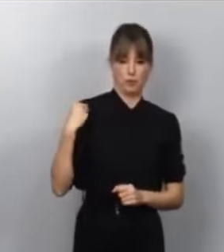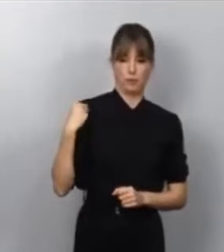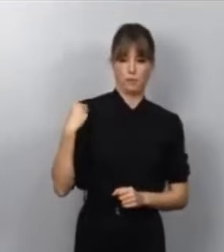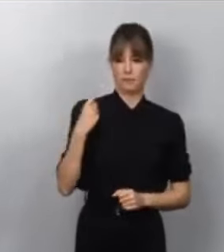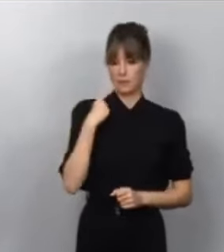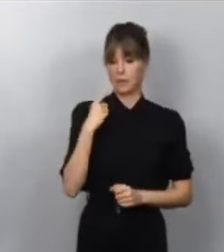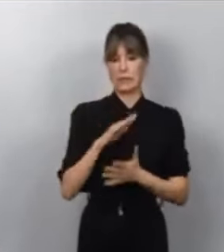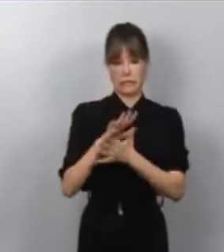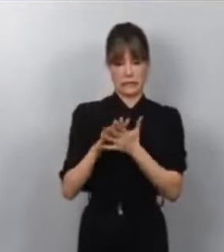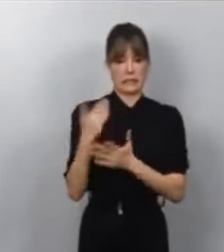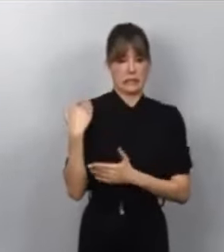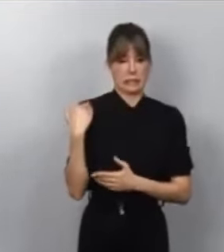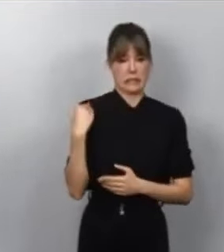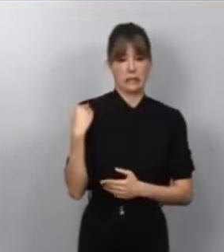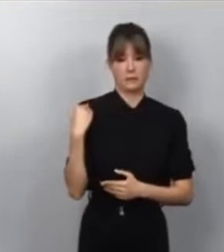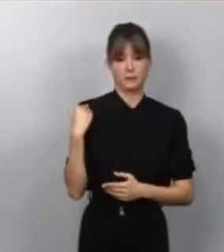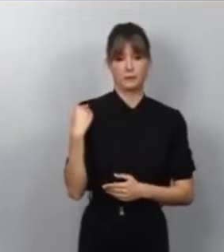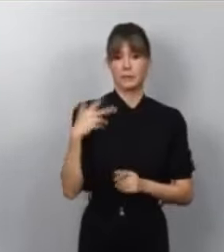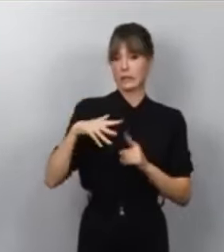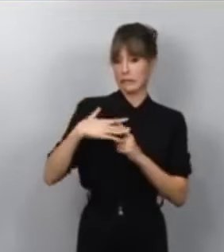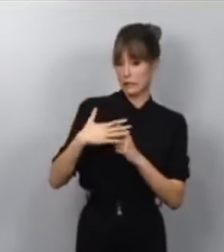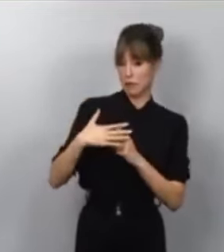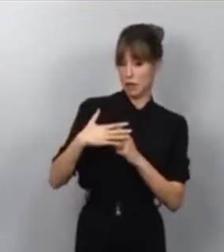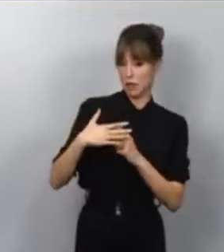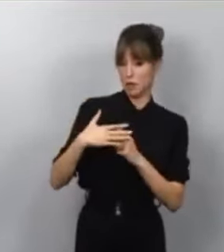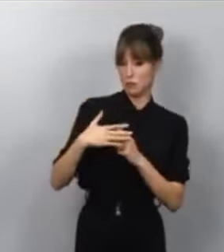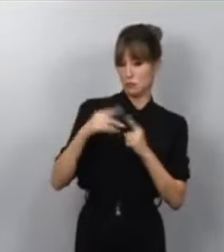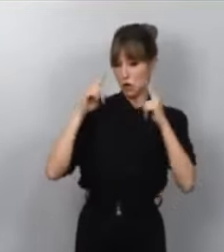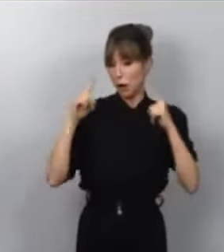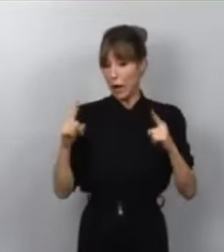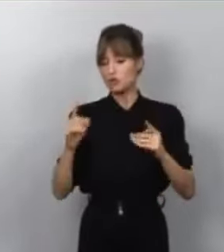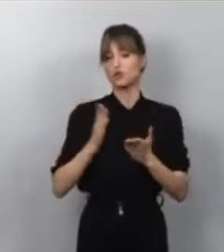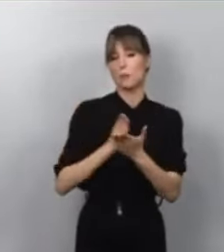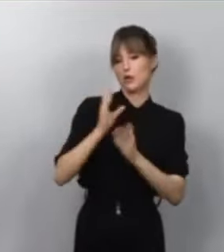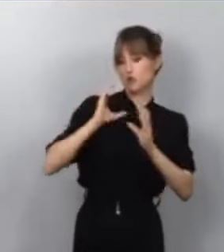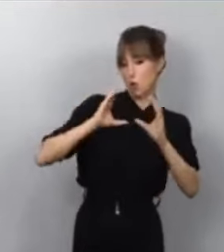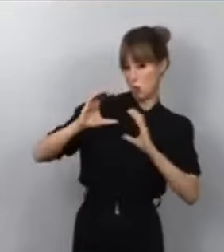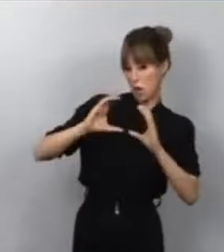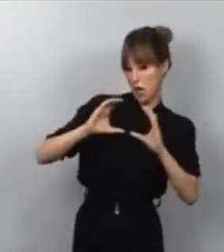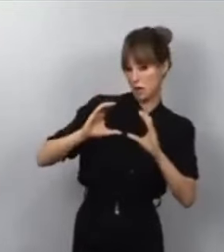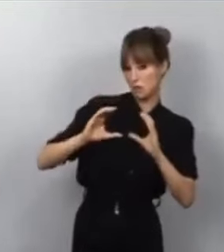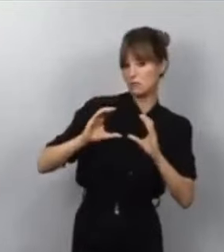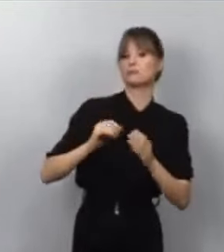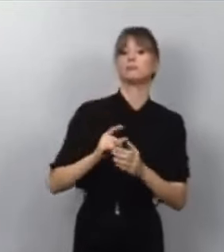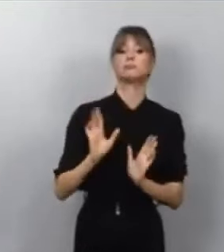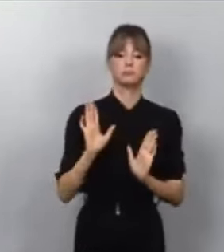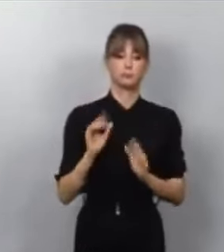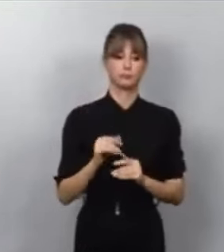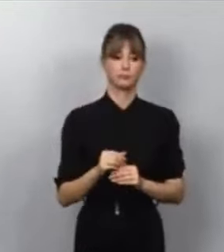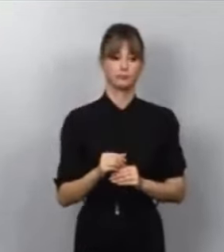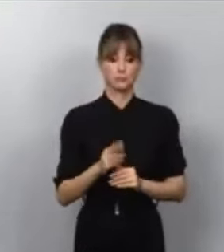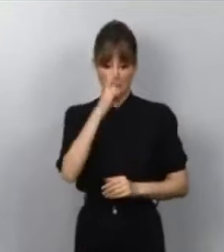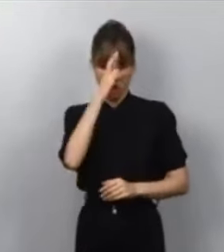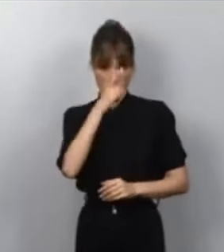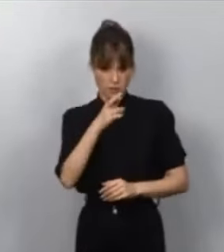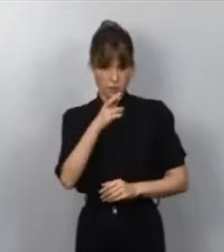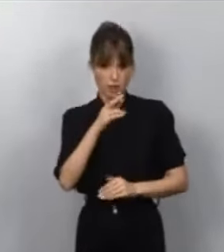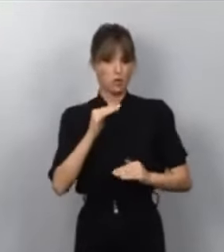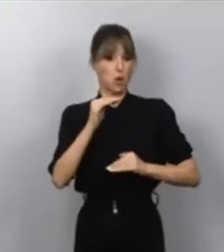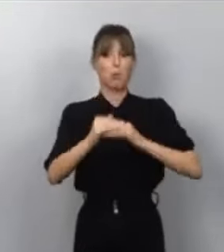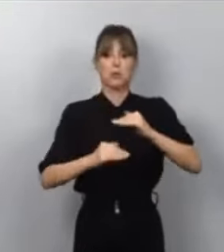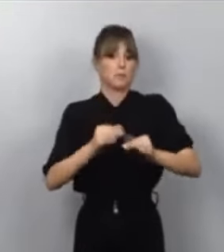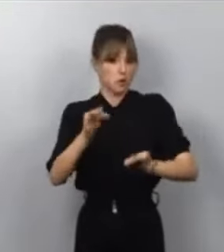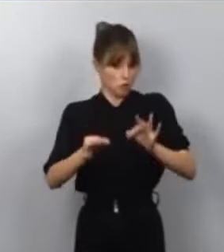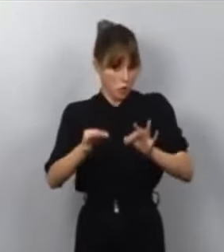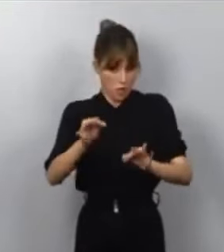uno de los casos que se está abordando ahora en los distintos medios de comunicación. Ya le digo, trasladando el respeto a los procedimientos